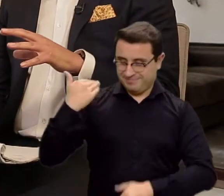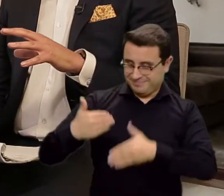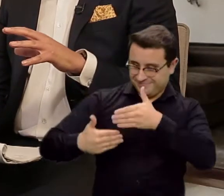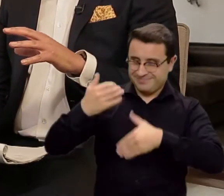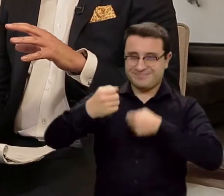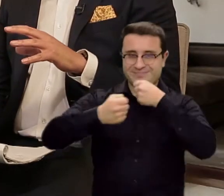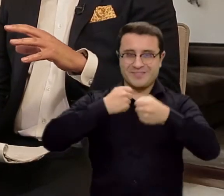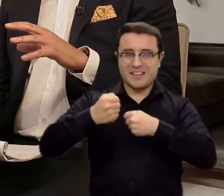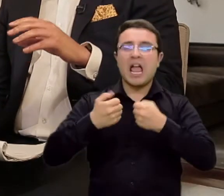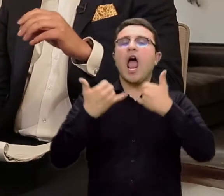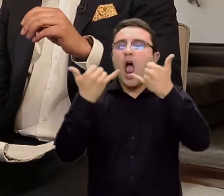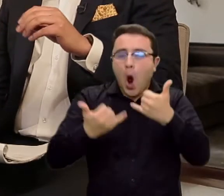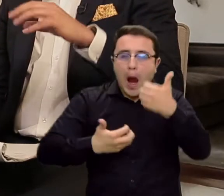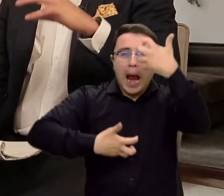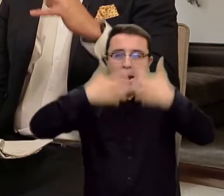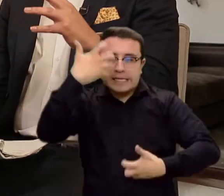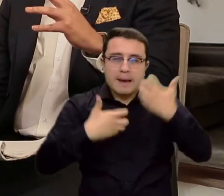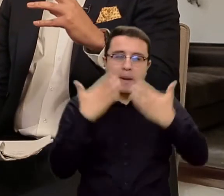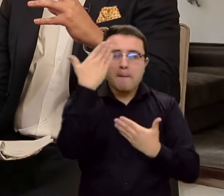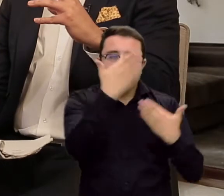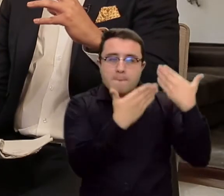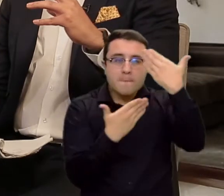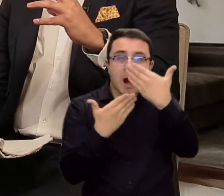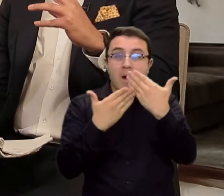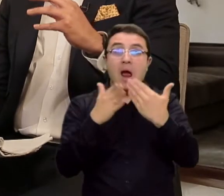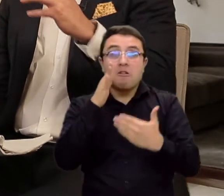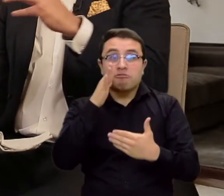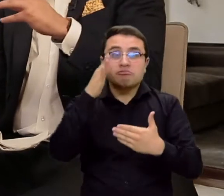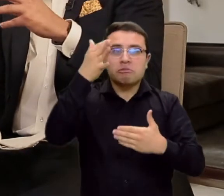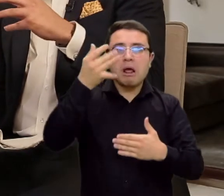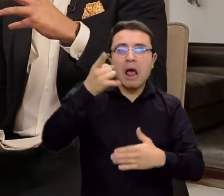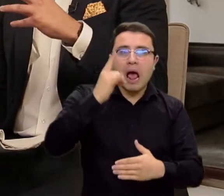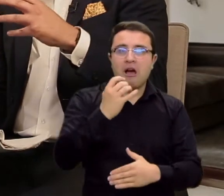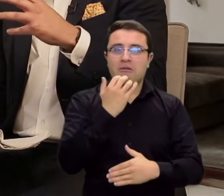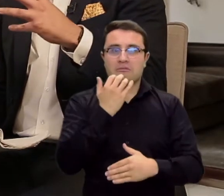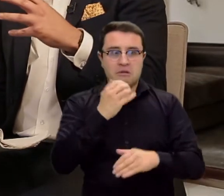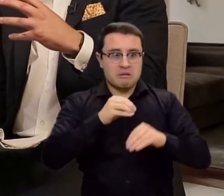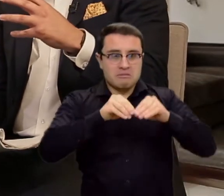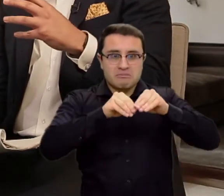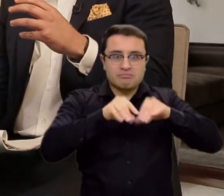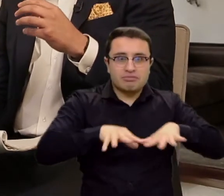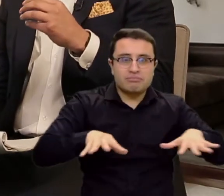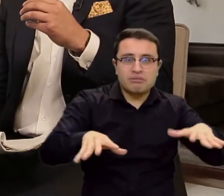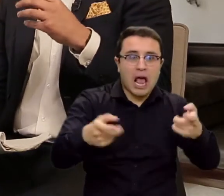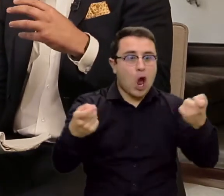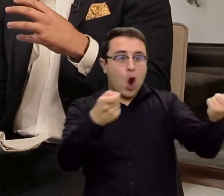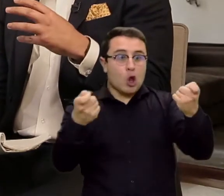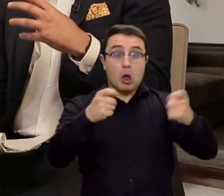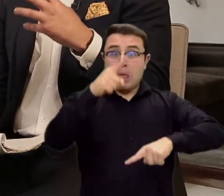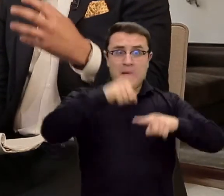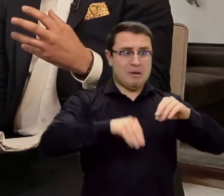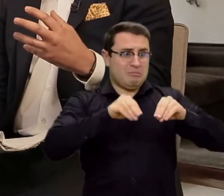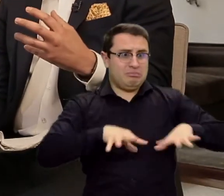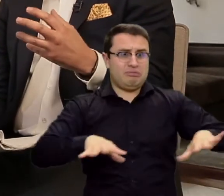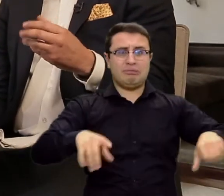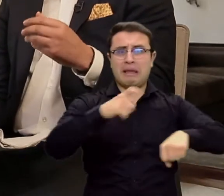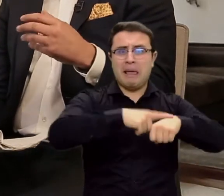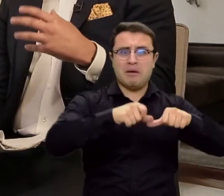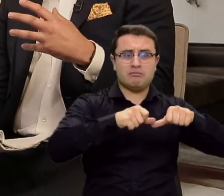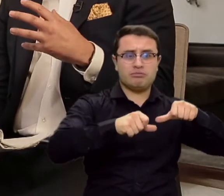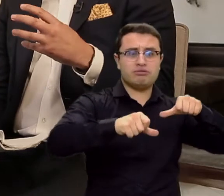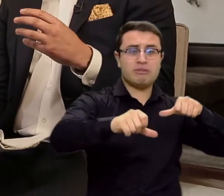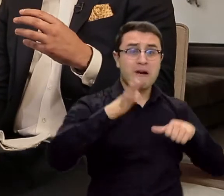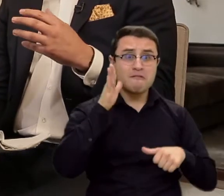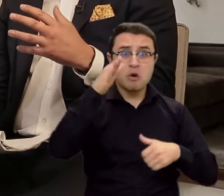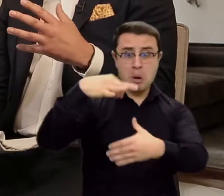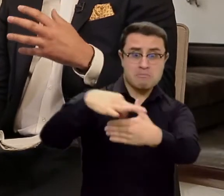principio de esta entrevista, señor registradores, es un piloto que nos permitirá hacia futuro si esta pandemia finalmente no se puede controlar como se espera,